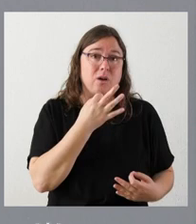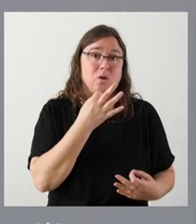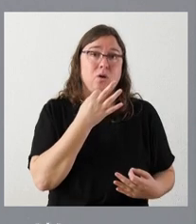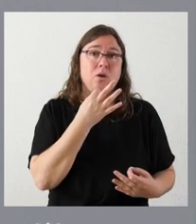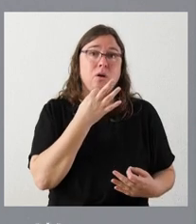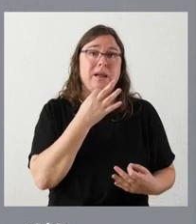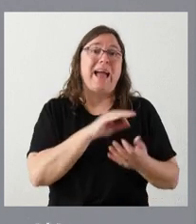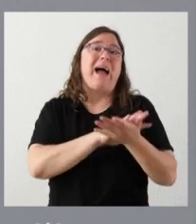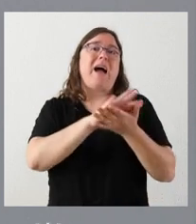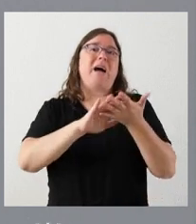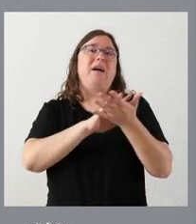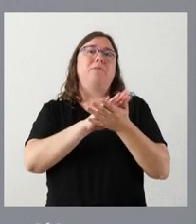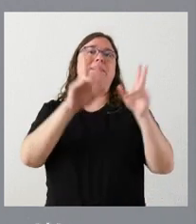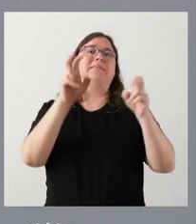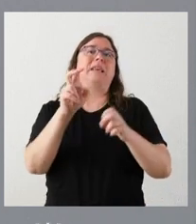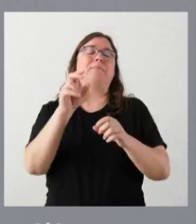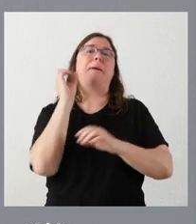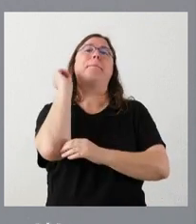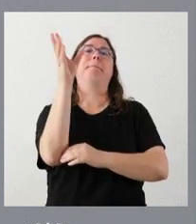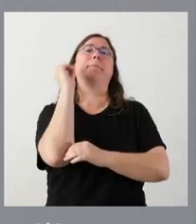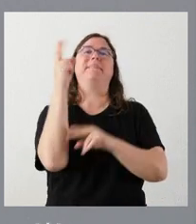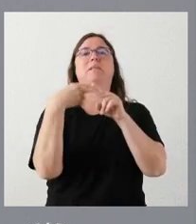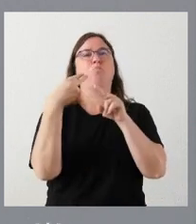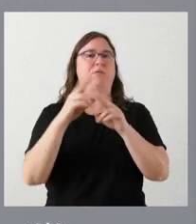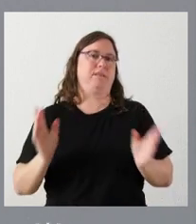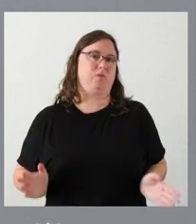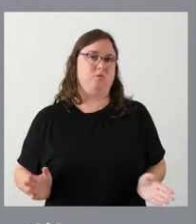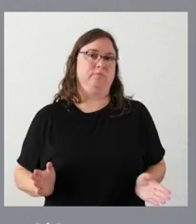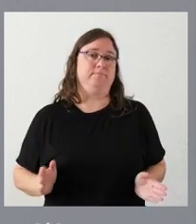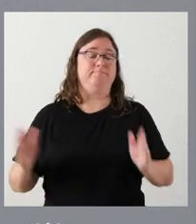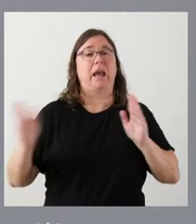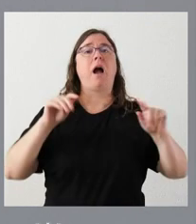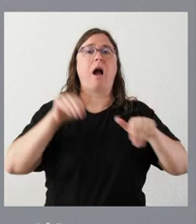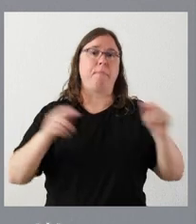planteó en el ámbito de lo que es una intervención dentro de un meeting político dentro de la campaña.